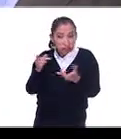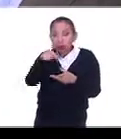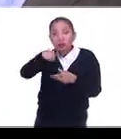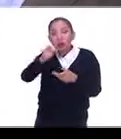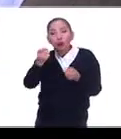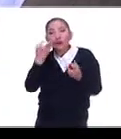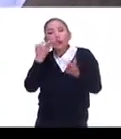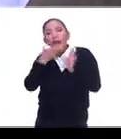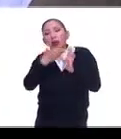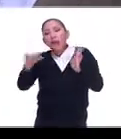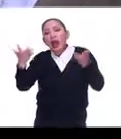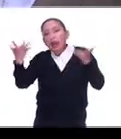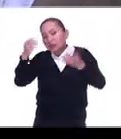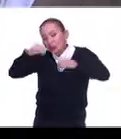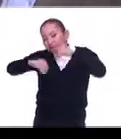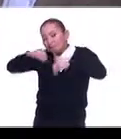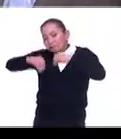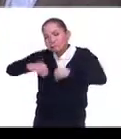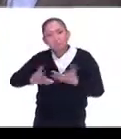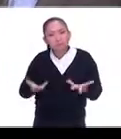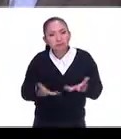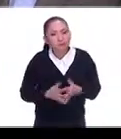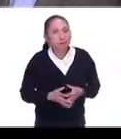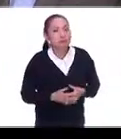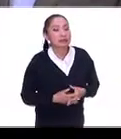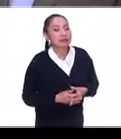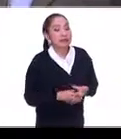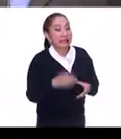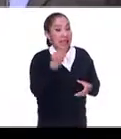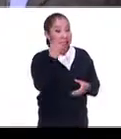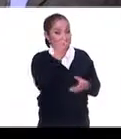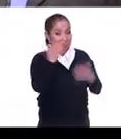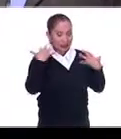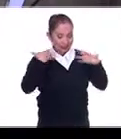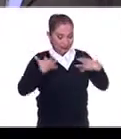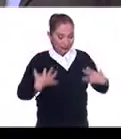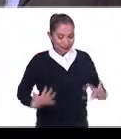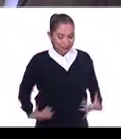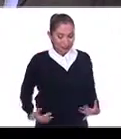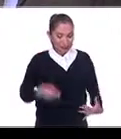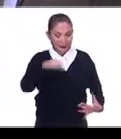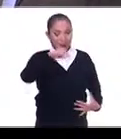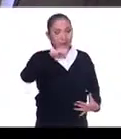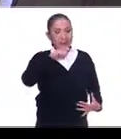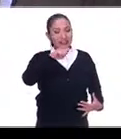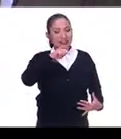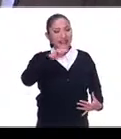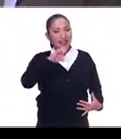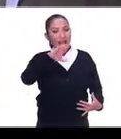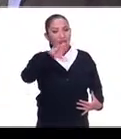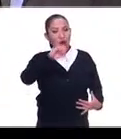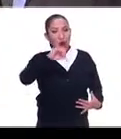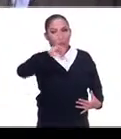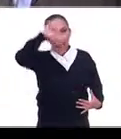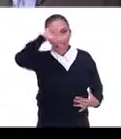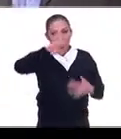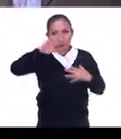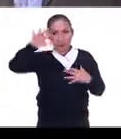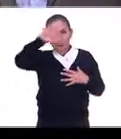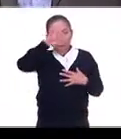¿cuánto tiempo tarda en elaborarse? Bueno, este huipil mixteco, de la mixteca alta,